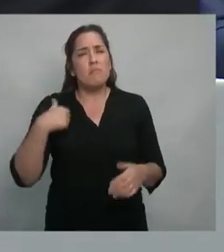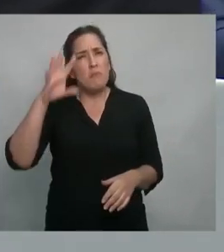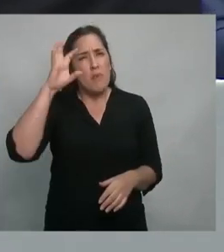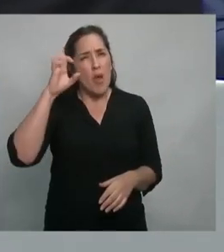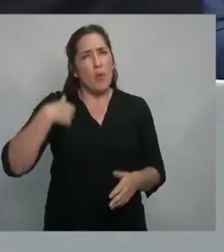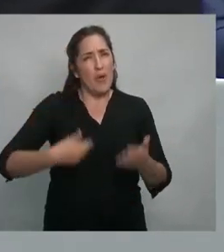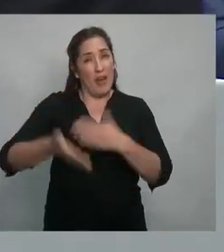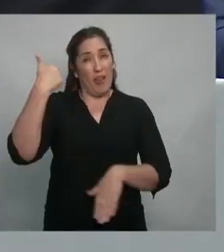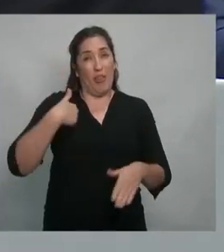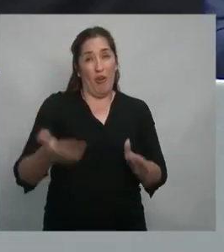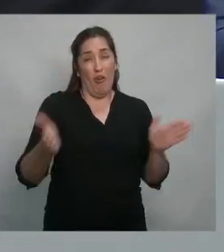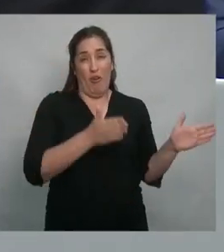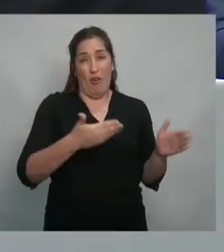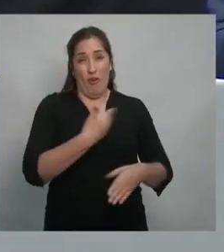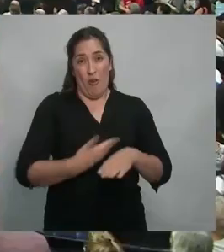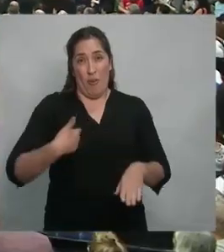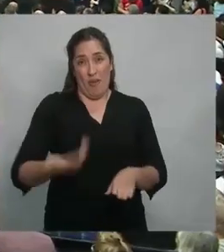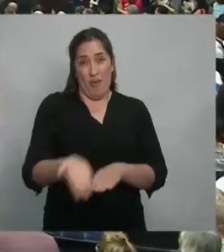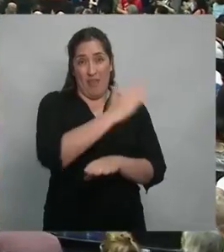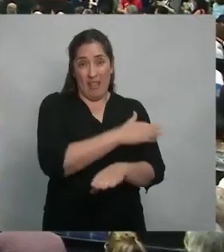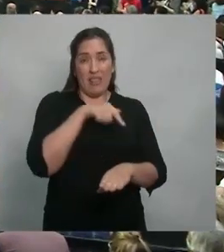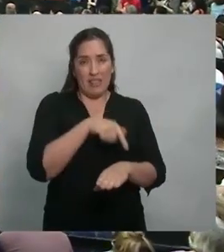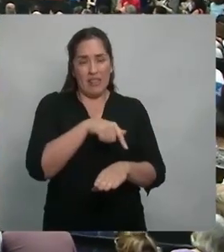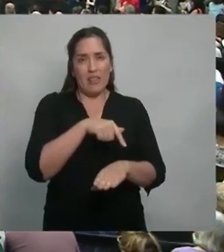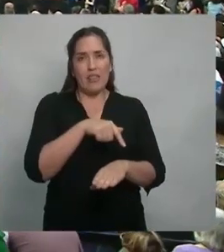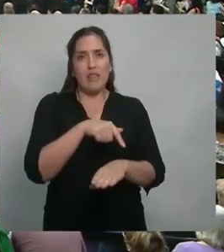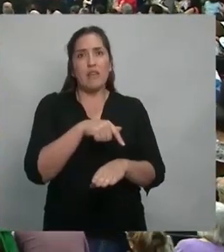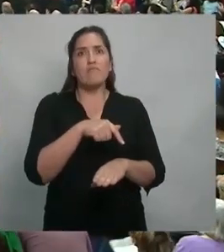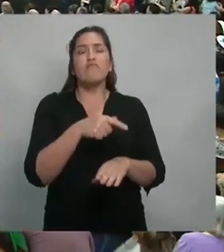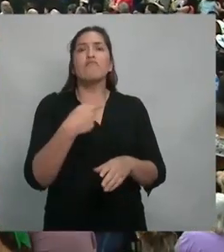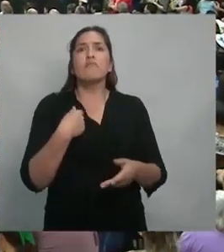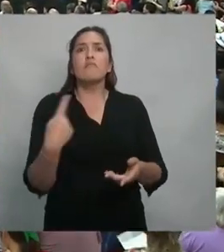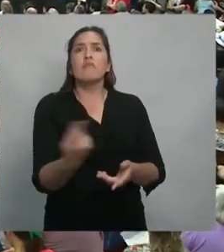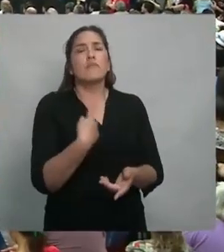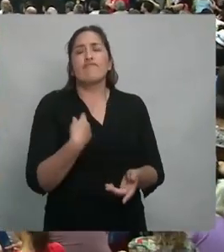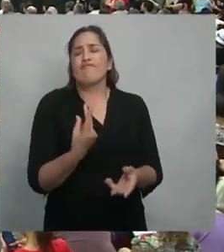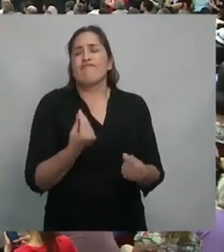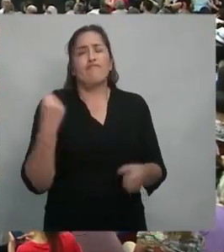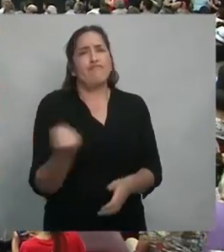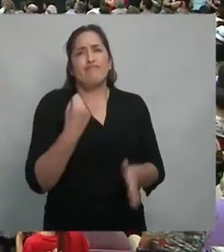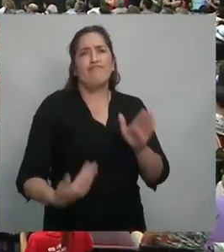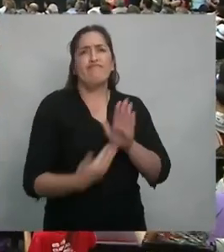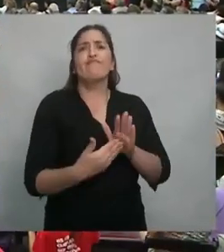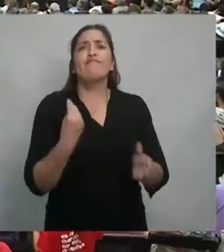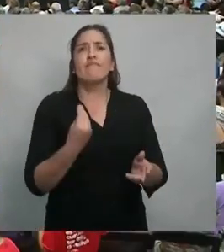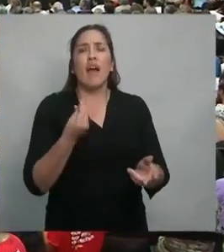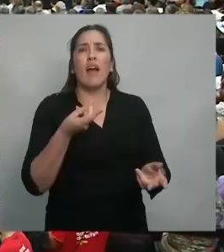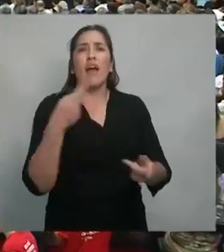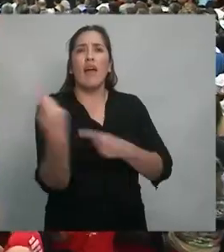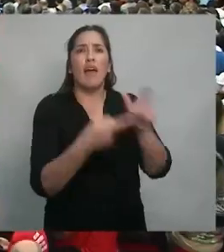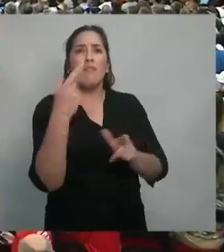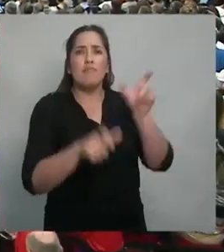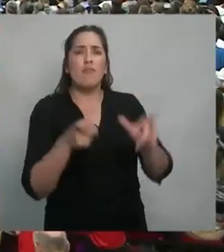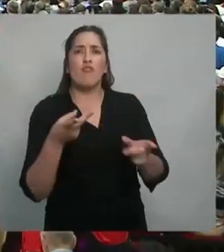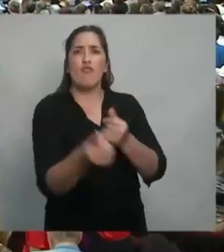nuestra época, por concebir a la demanda como uno de los importantes activos en el